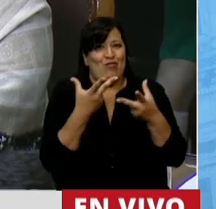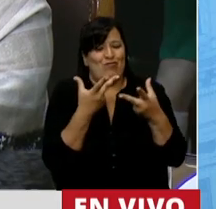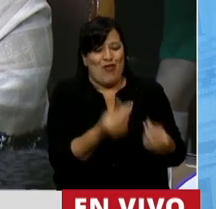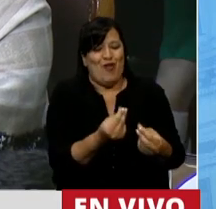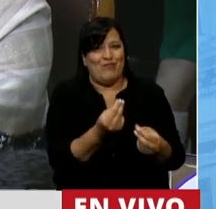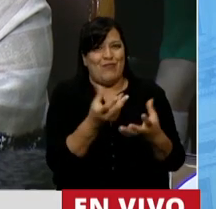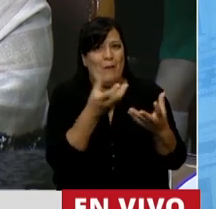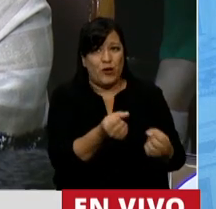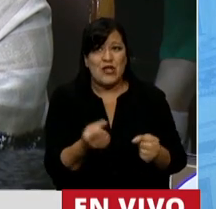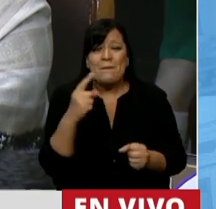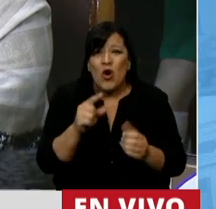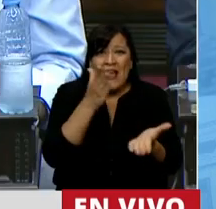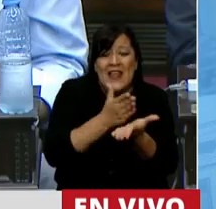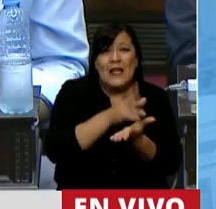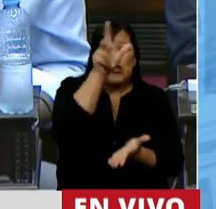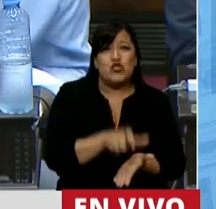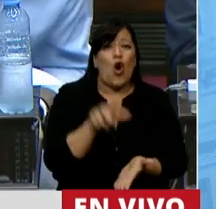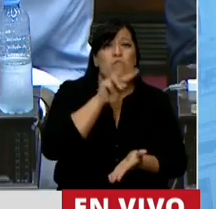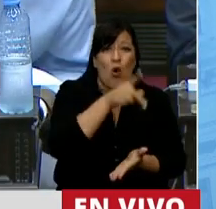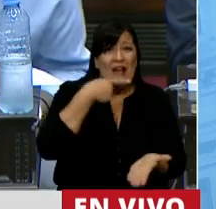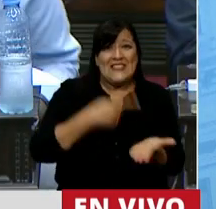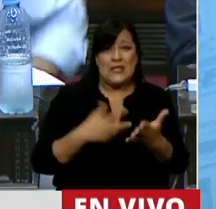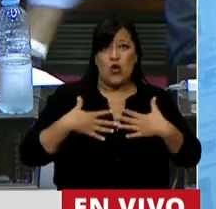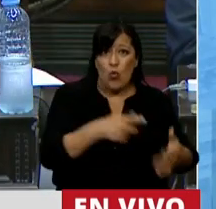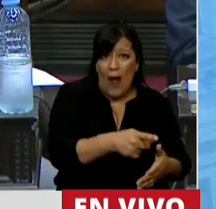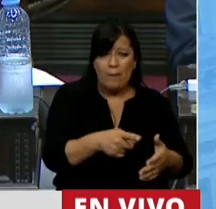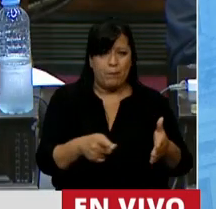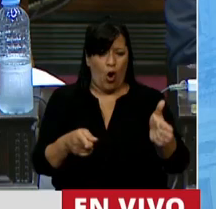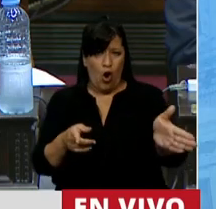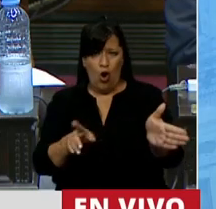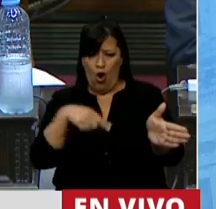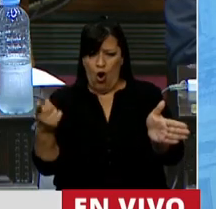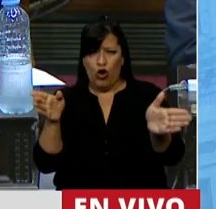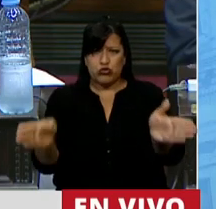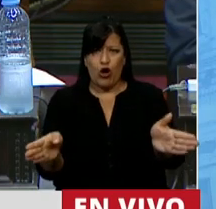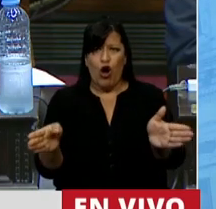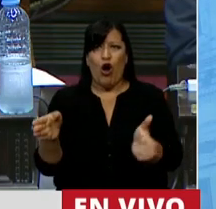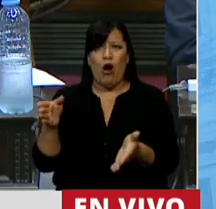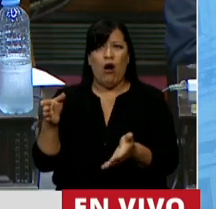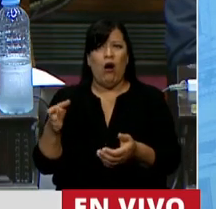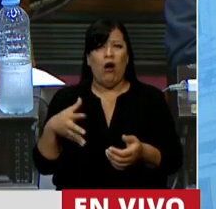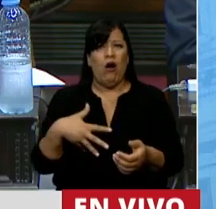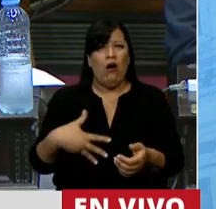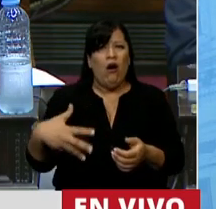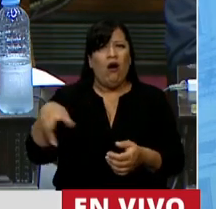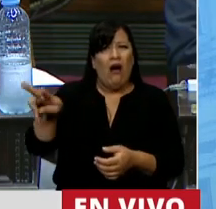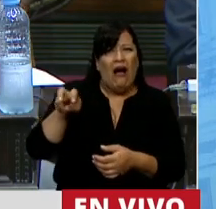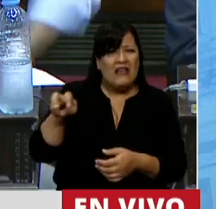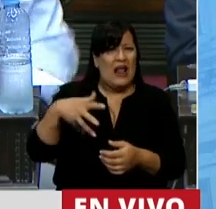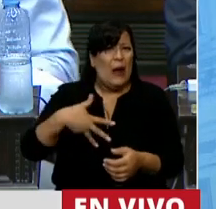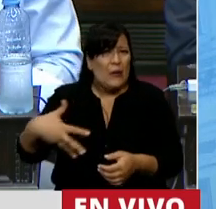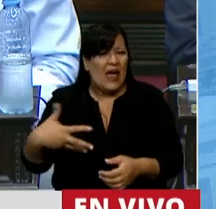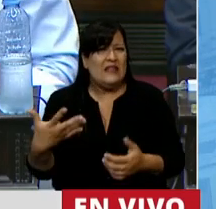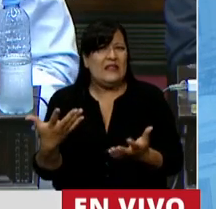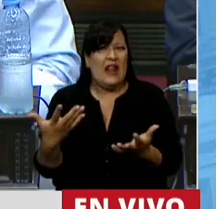Porque cuando colisionan el derecho de la mujer por decidir de su cuerpo y de lo que lleva en su vientre, que no tiene otra